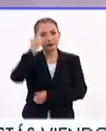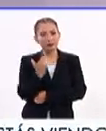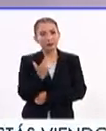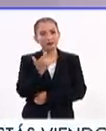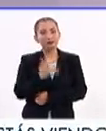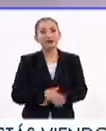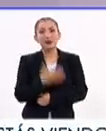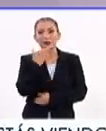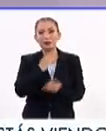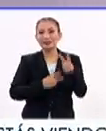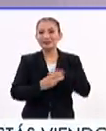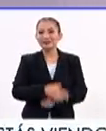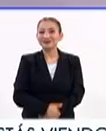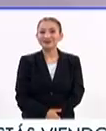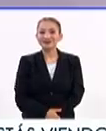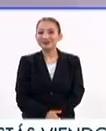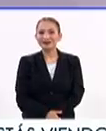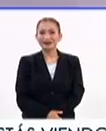Griselda Llebra. Bienvenidos.